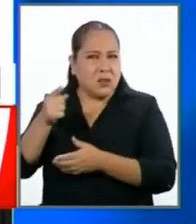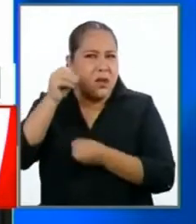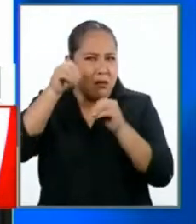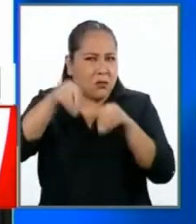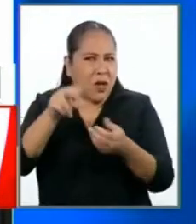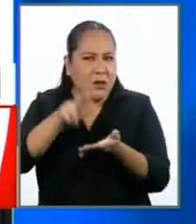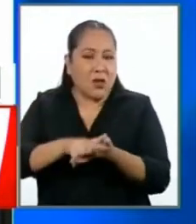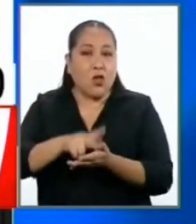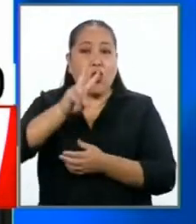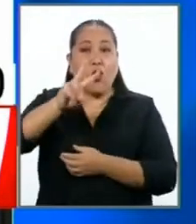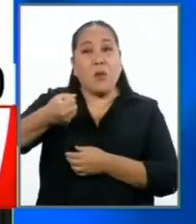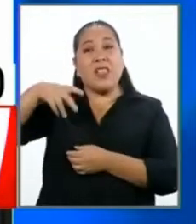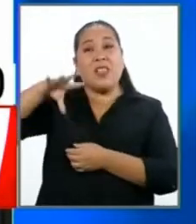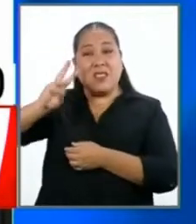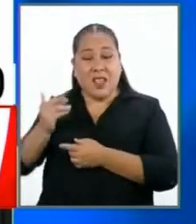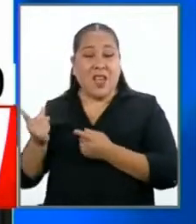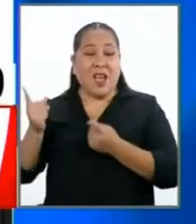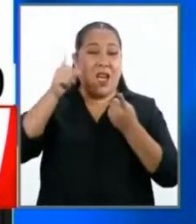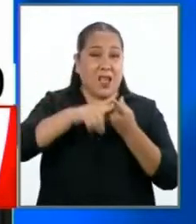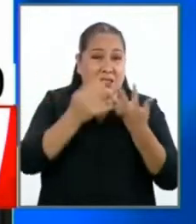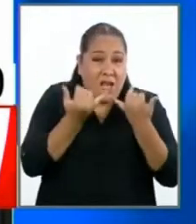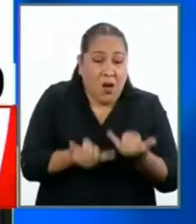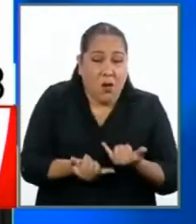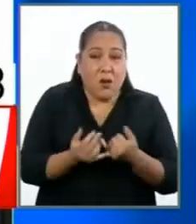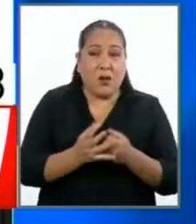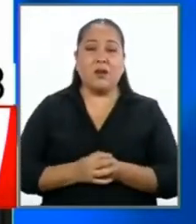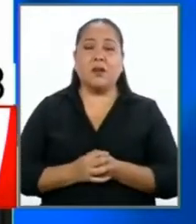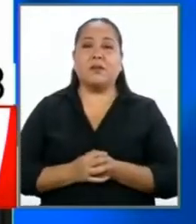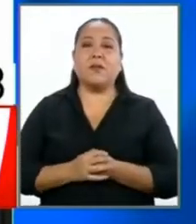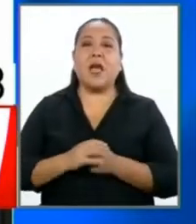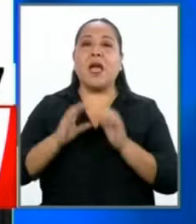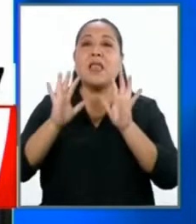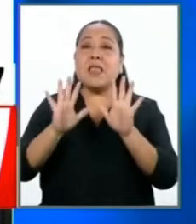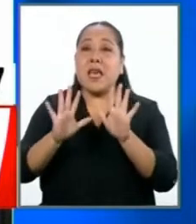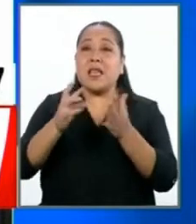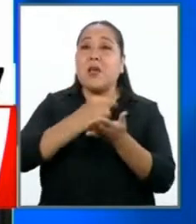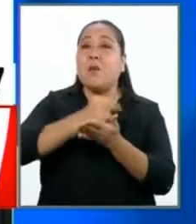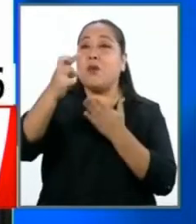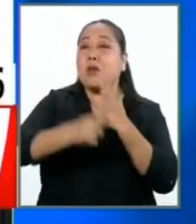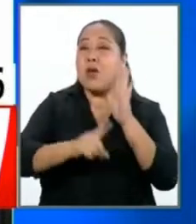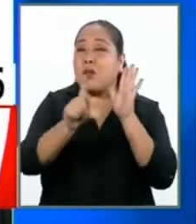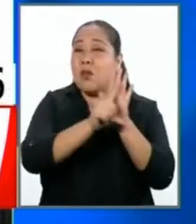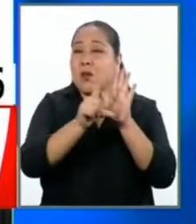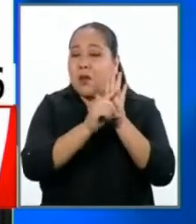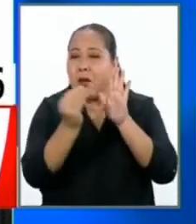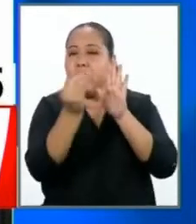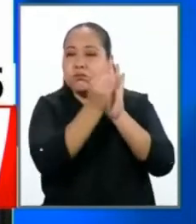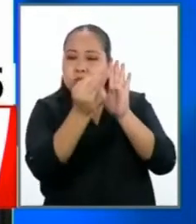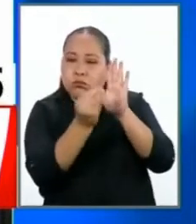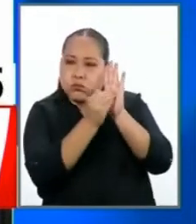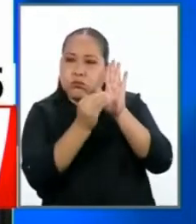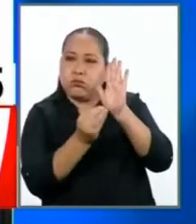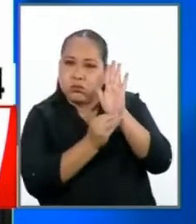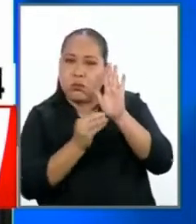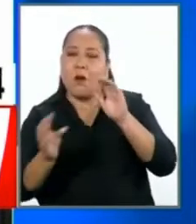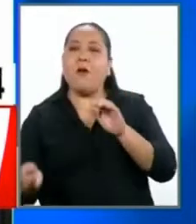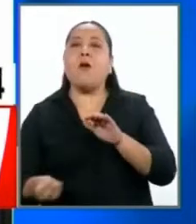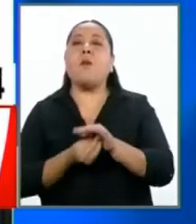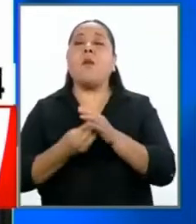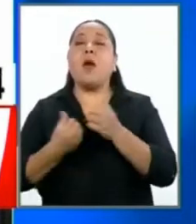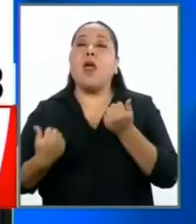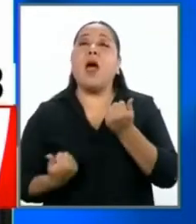el año 2016 hasta la fecha hay 10 proyectos de ley para fortalecer a la